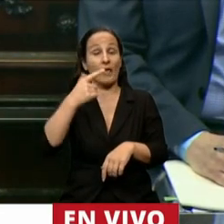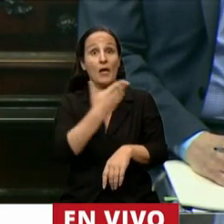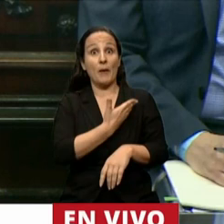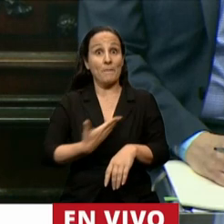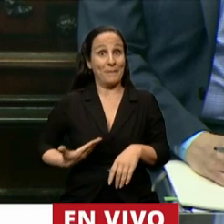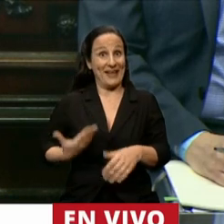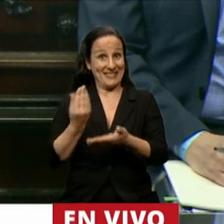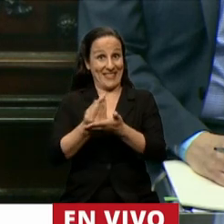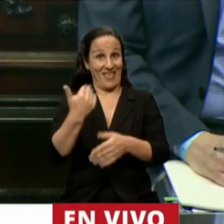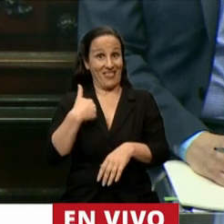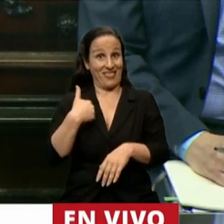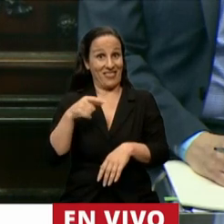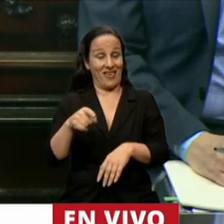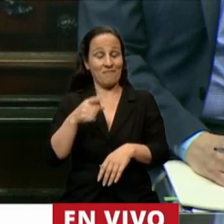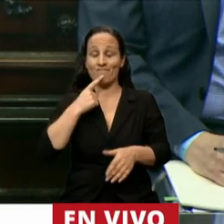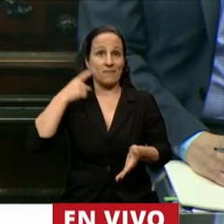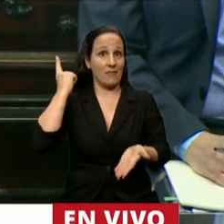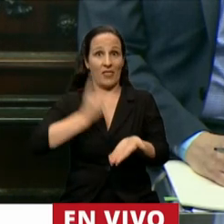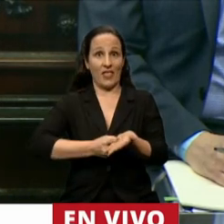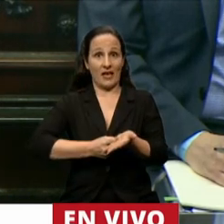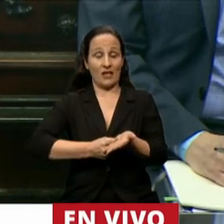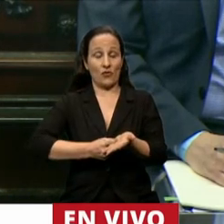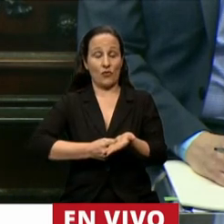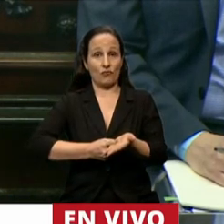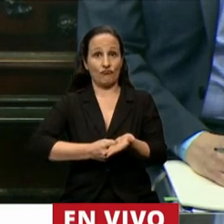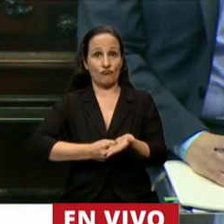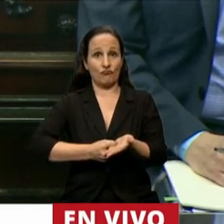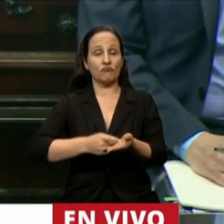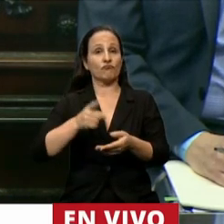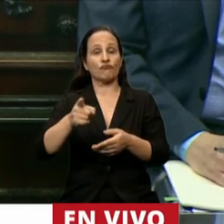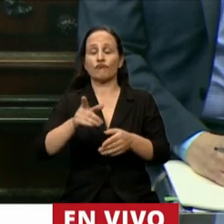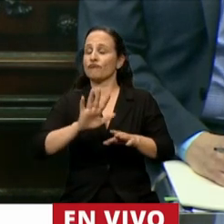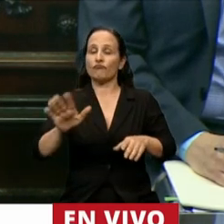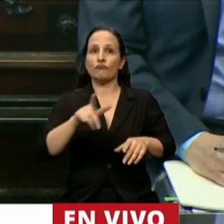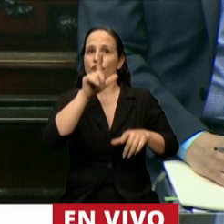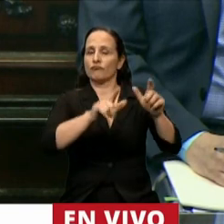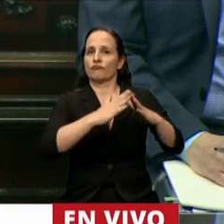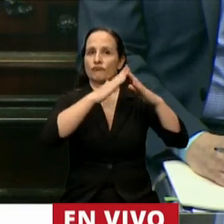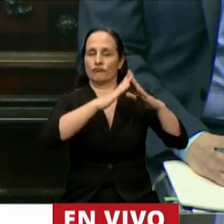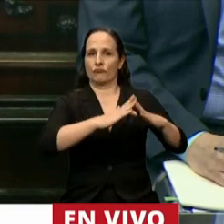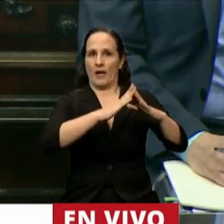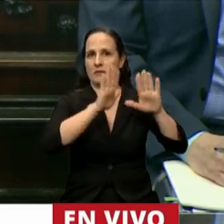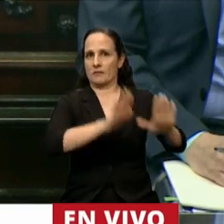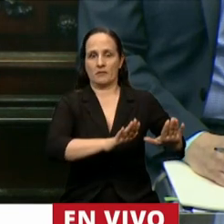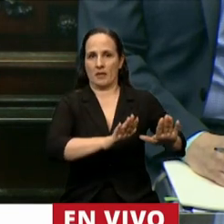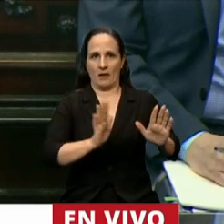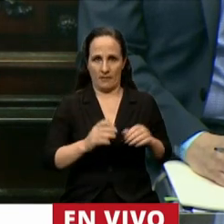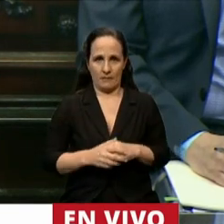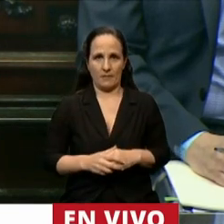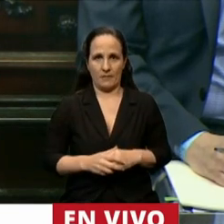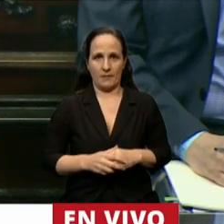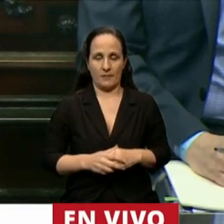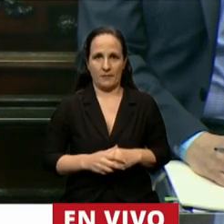Presidente de la Nación decretó el aislamiento social preventivo y obligatorio. Y esto hizo que